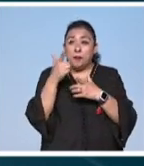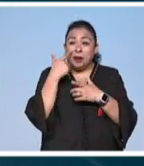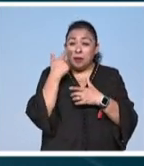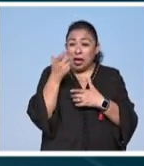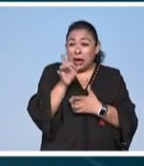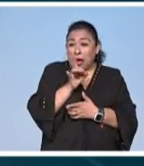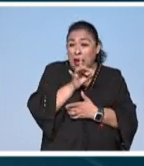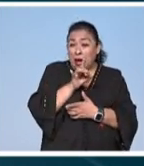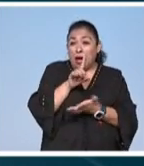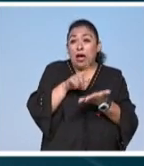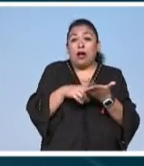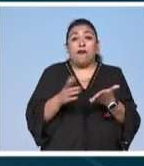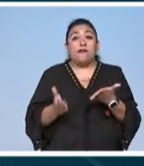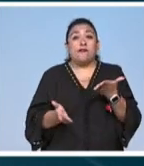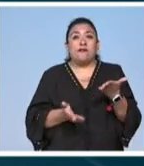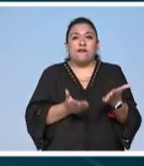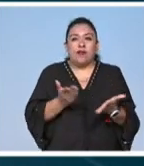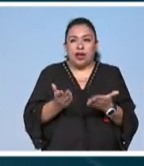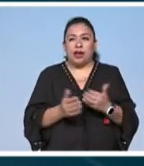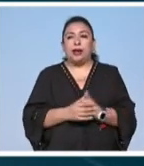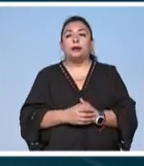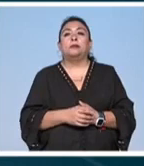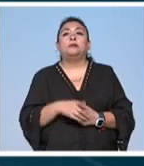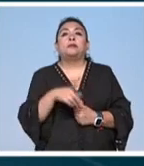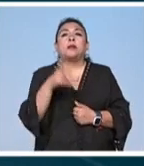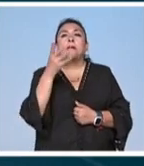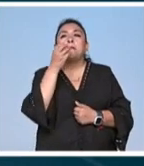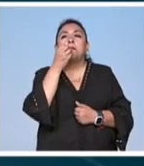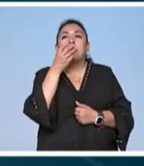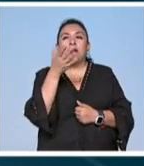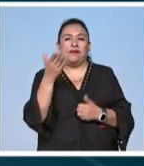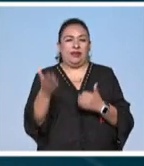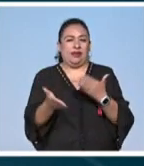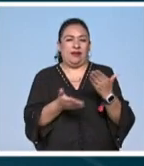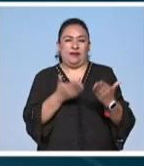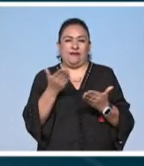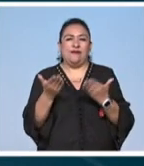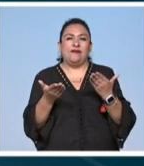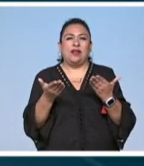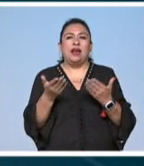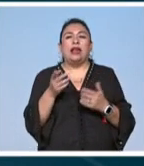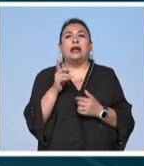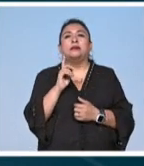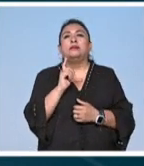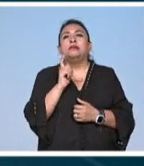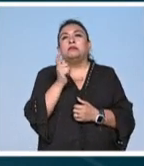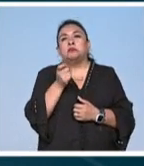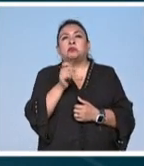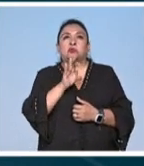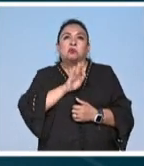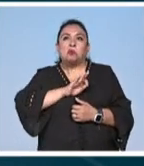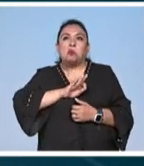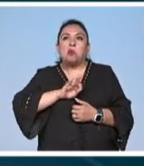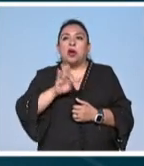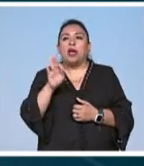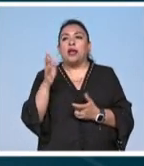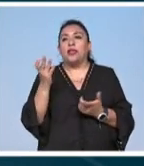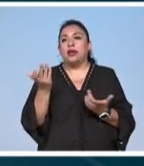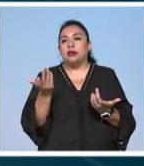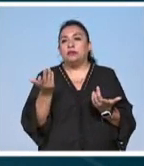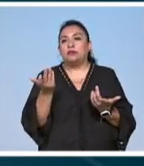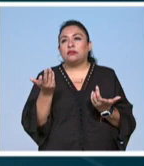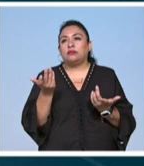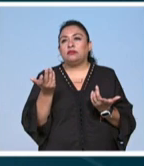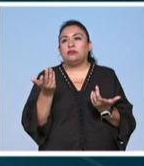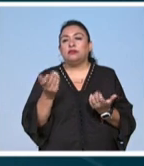del terror a través de la danza la maravilla de la danza es que te permite justo abordar